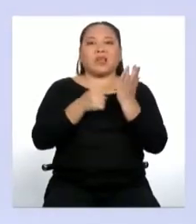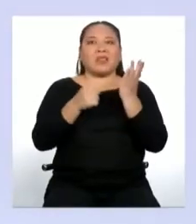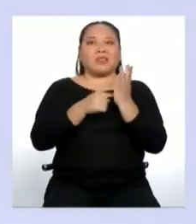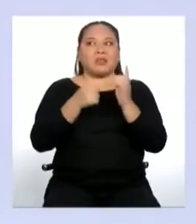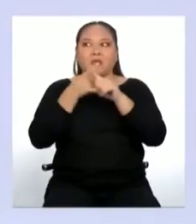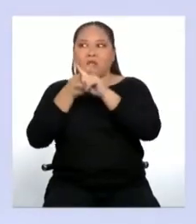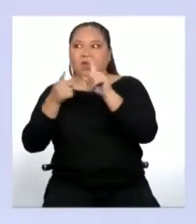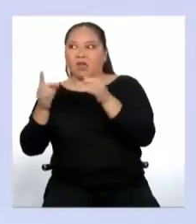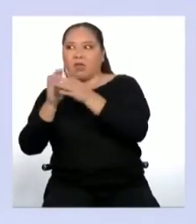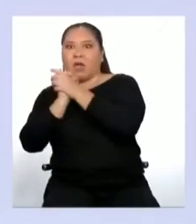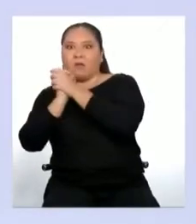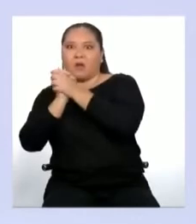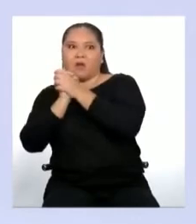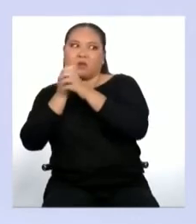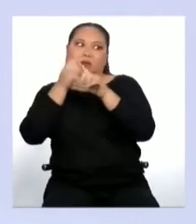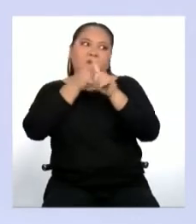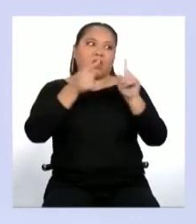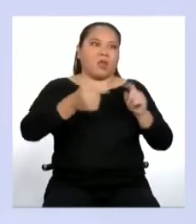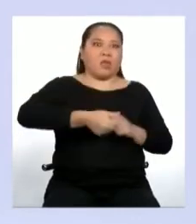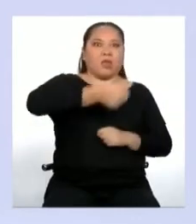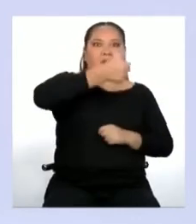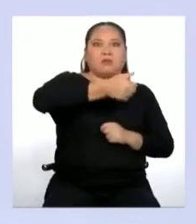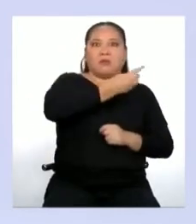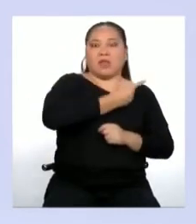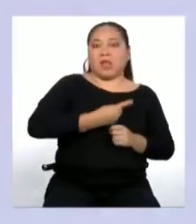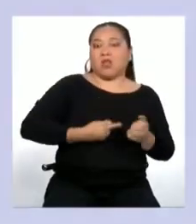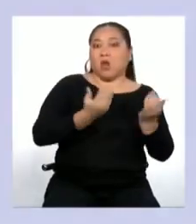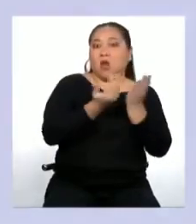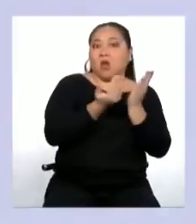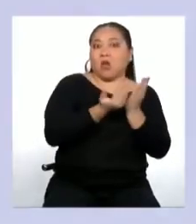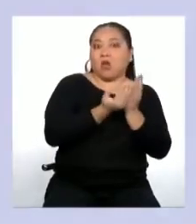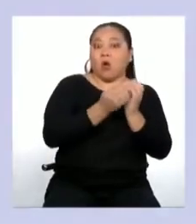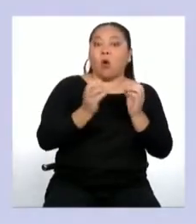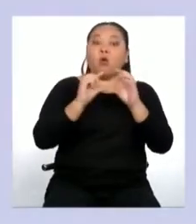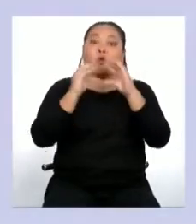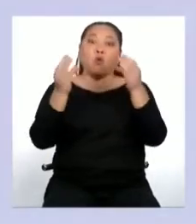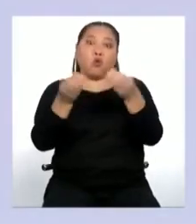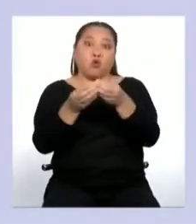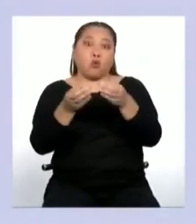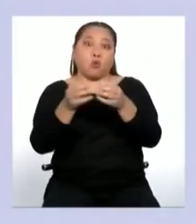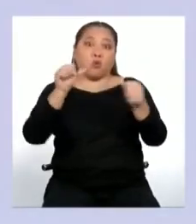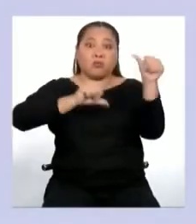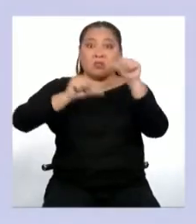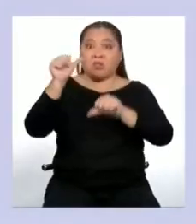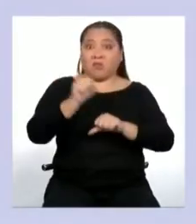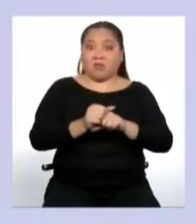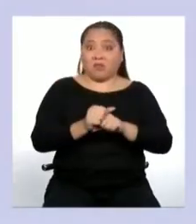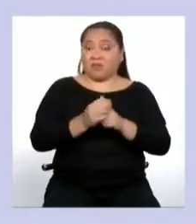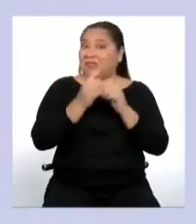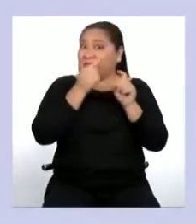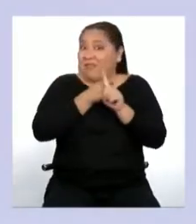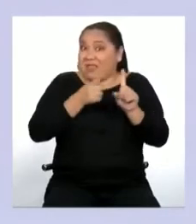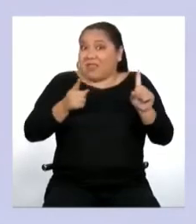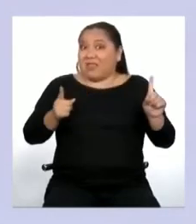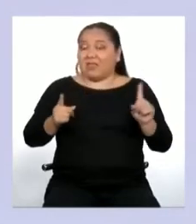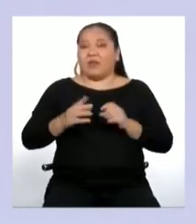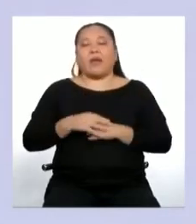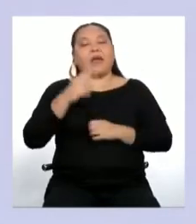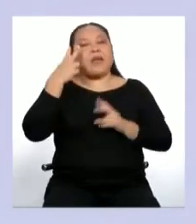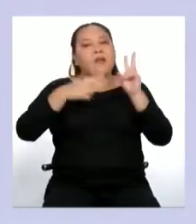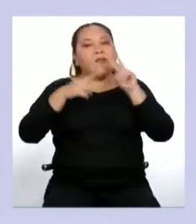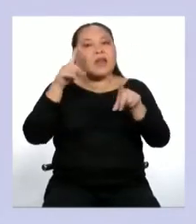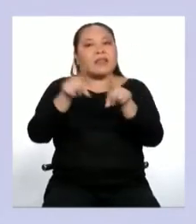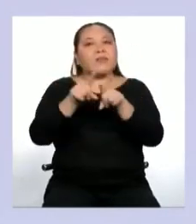nuestros amigos que al director del colegio o a un grupo científico. Al escribir un texto, también es necesario tener en cuenta las características